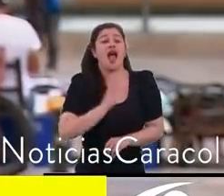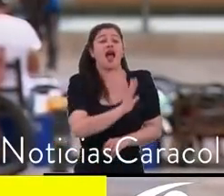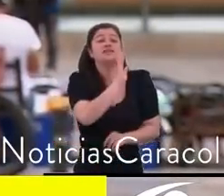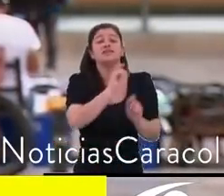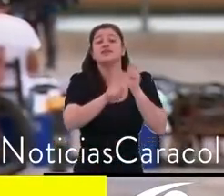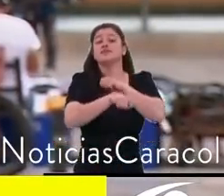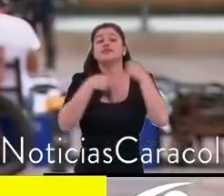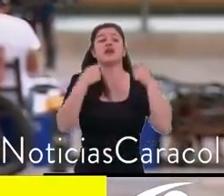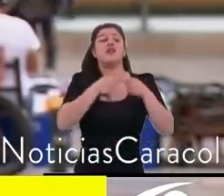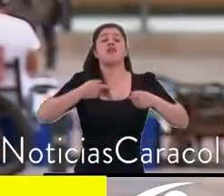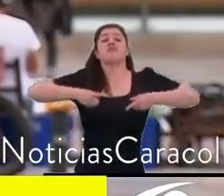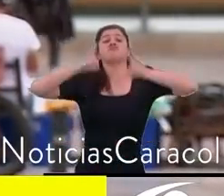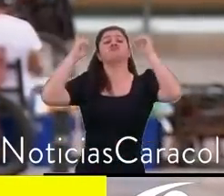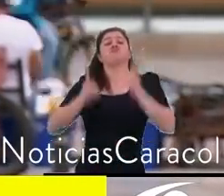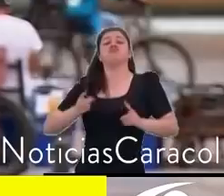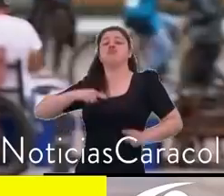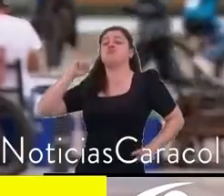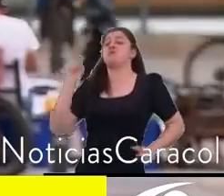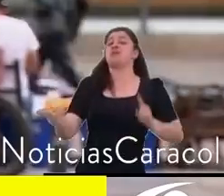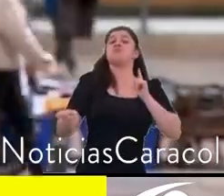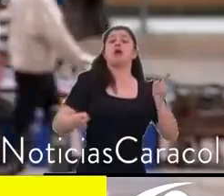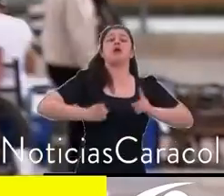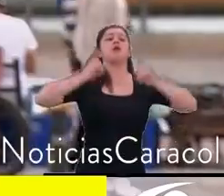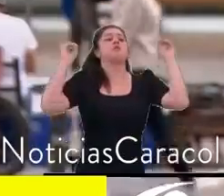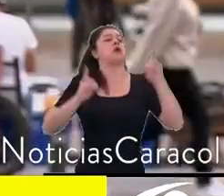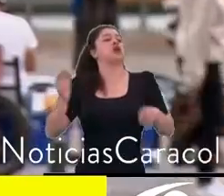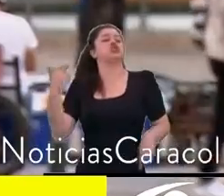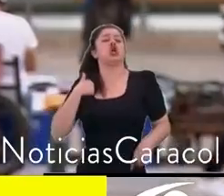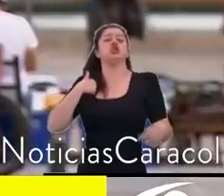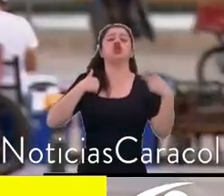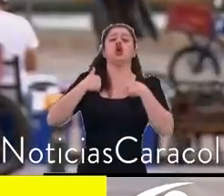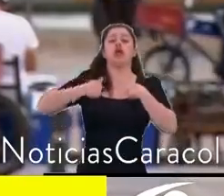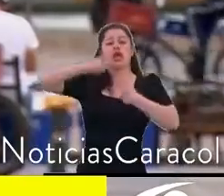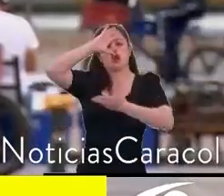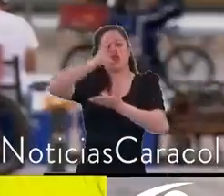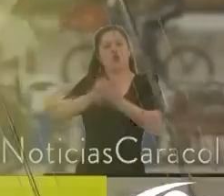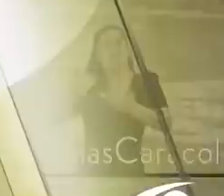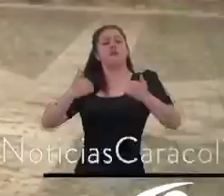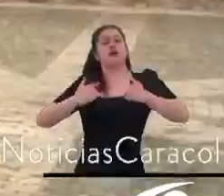considera que es únicamente lo que ella cree debería ser el polo.